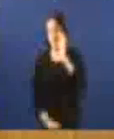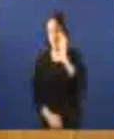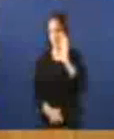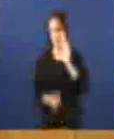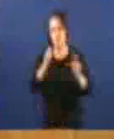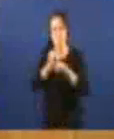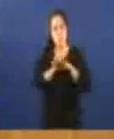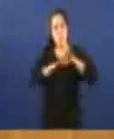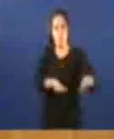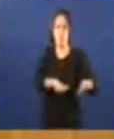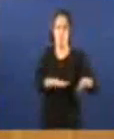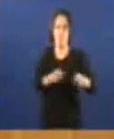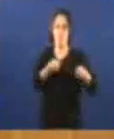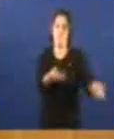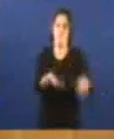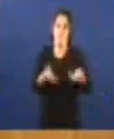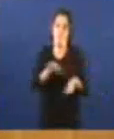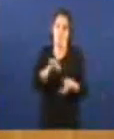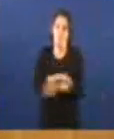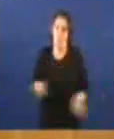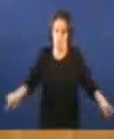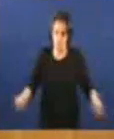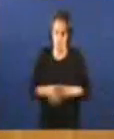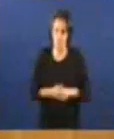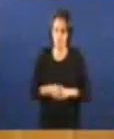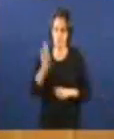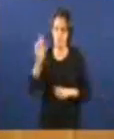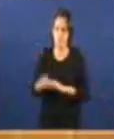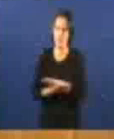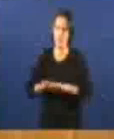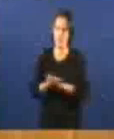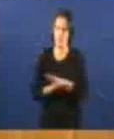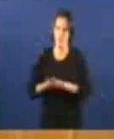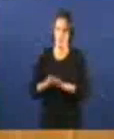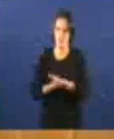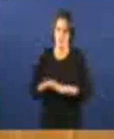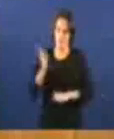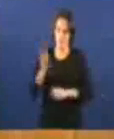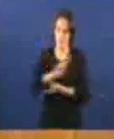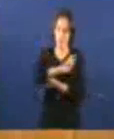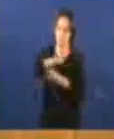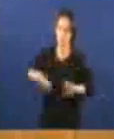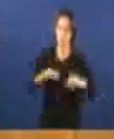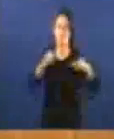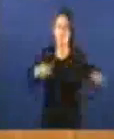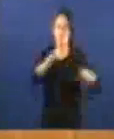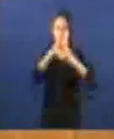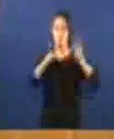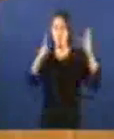prol das necesidades dos cidadans. Vostedes fala ademais isto reestructuración do sector público.